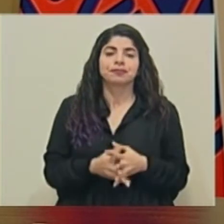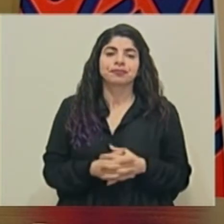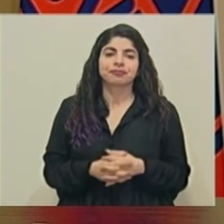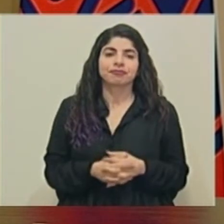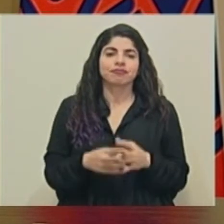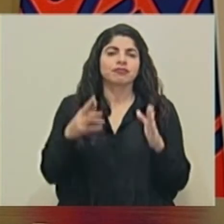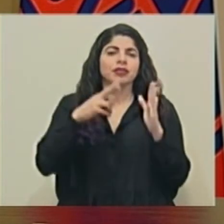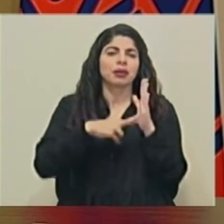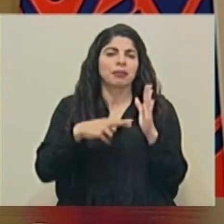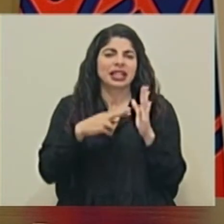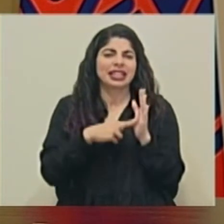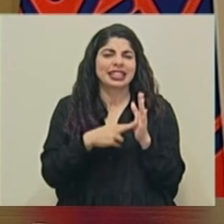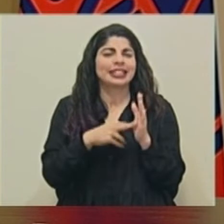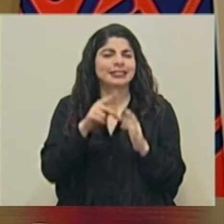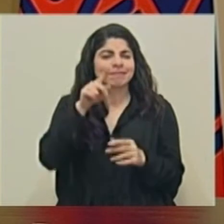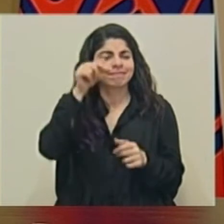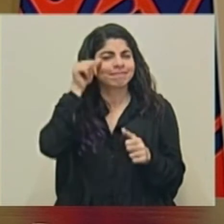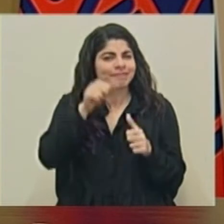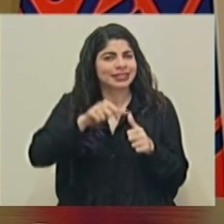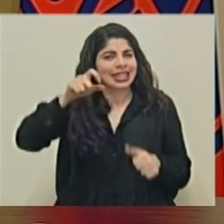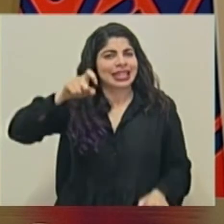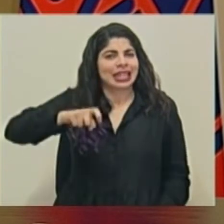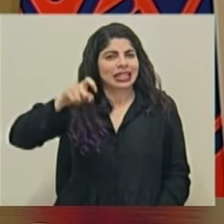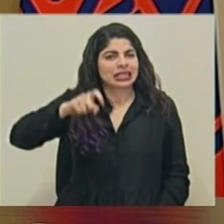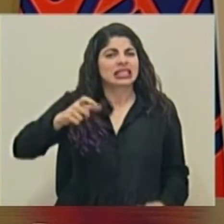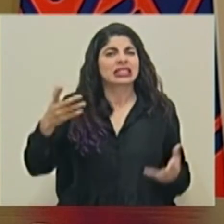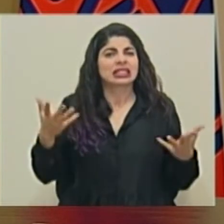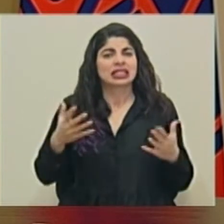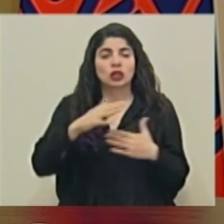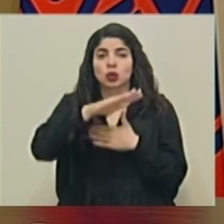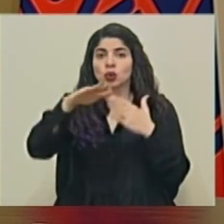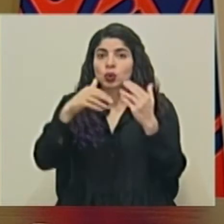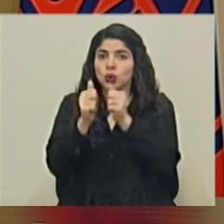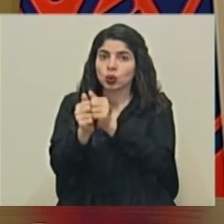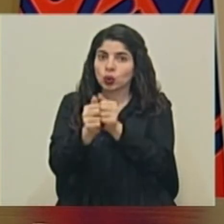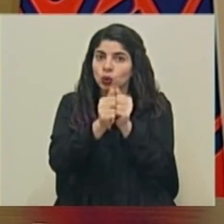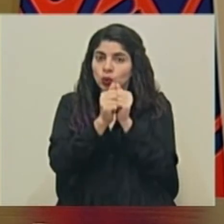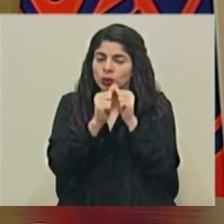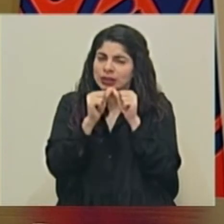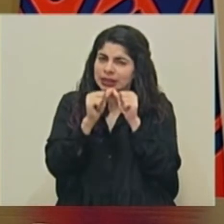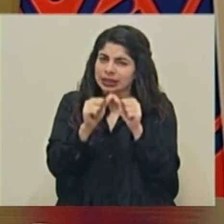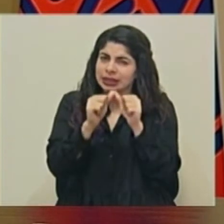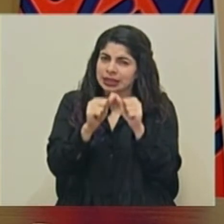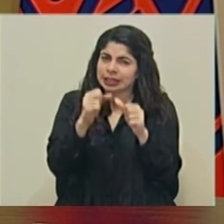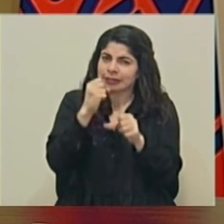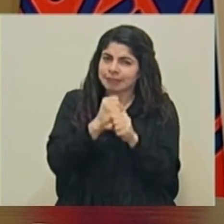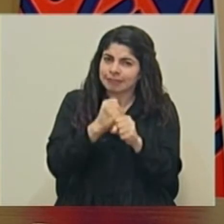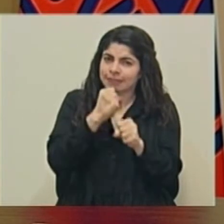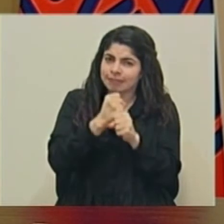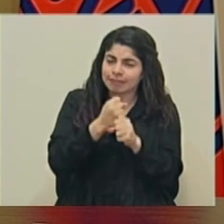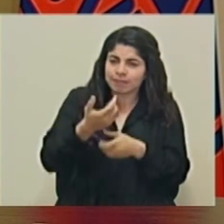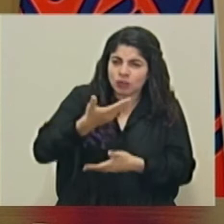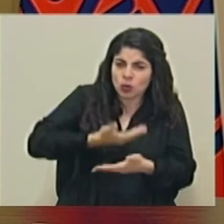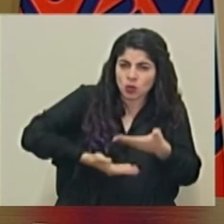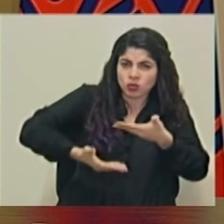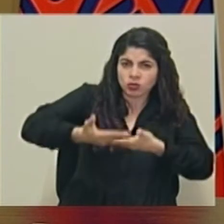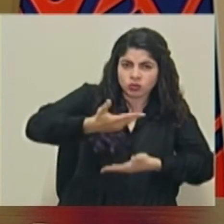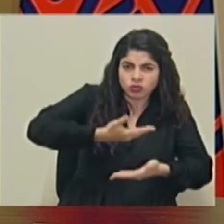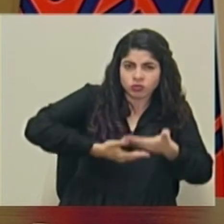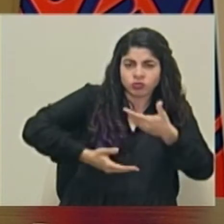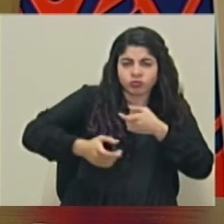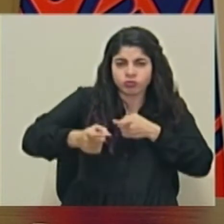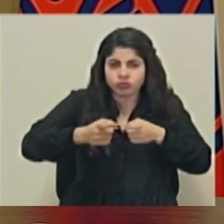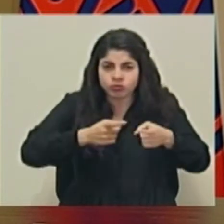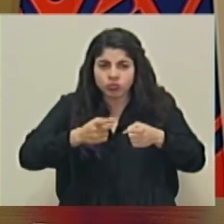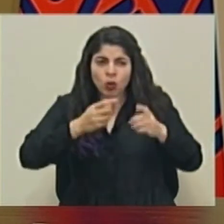Finalizo reiterando la necesidad que juntos y juntas sigamos trabajando en este modelo de gestión compartida, que sigamos trabajando con